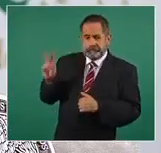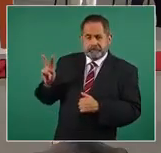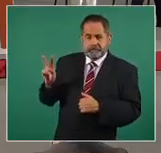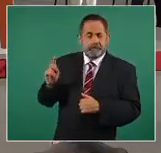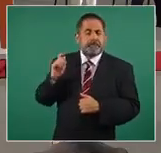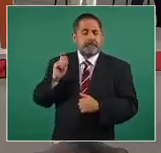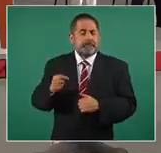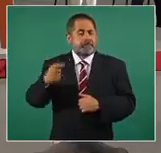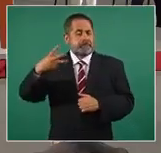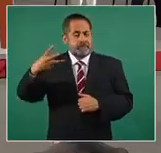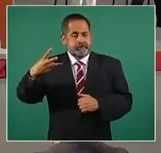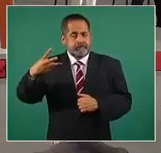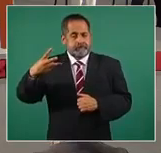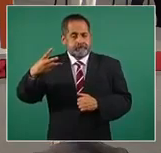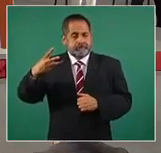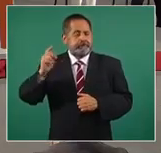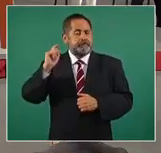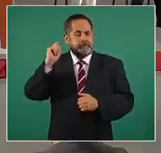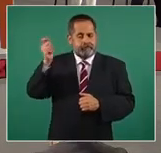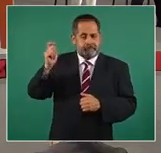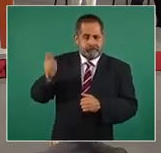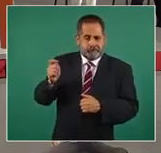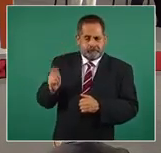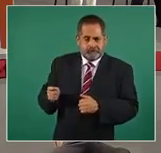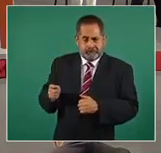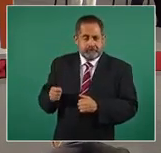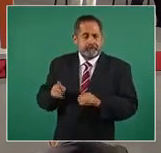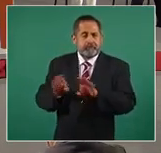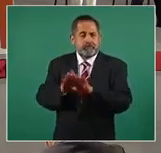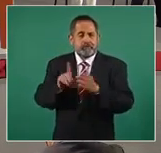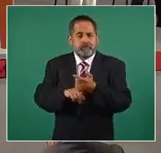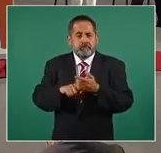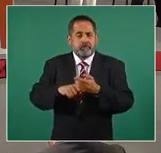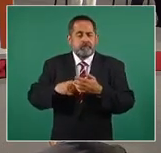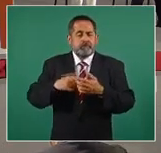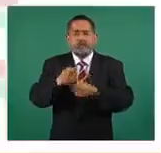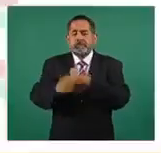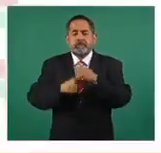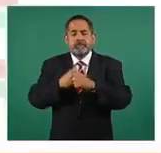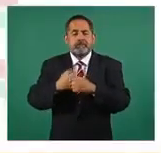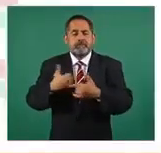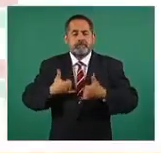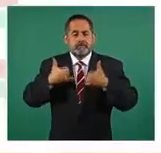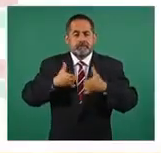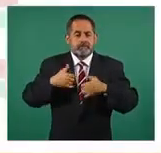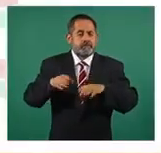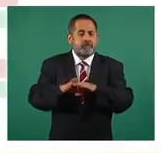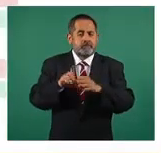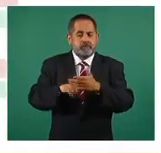tres representaciones de la distribución de edad de los casos de COVID.